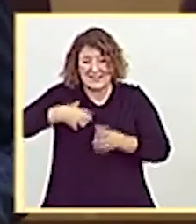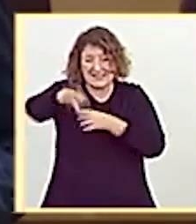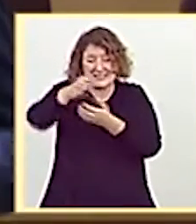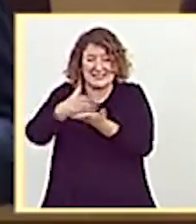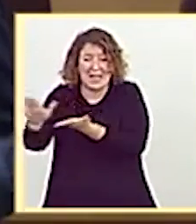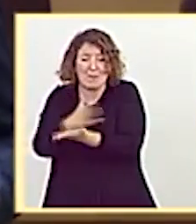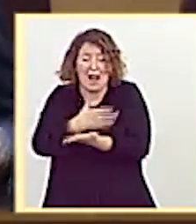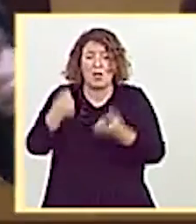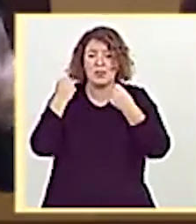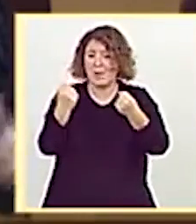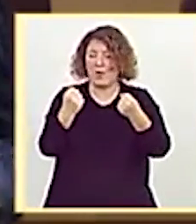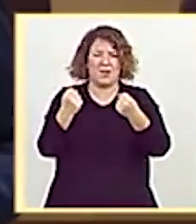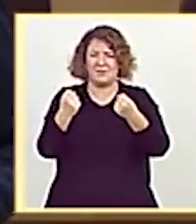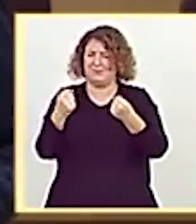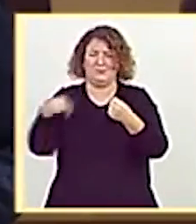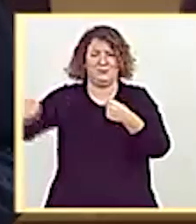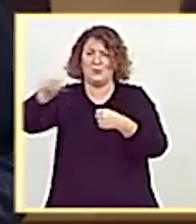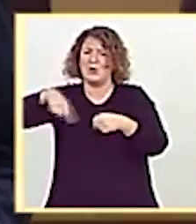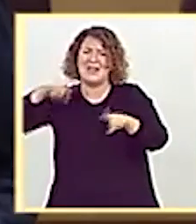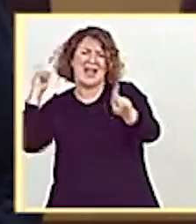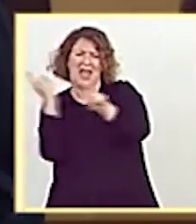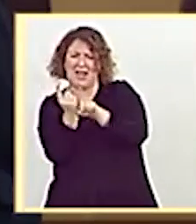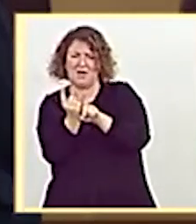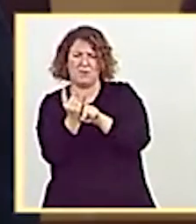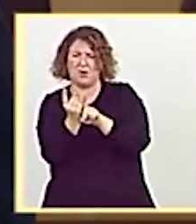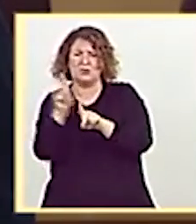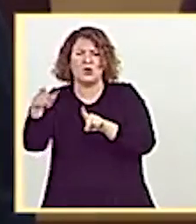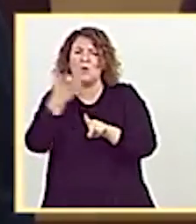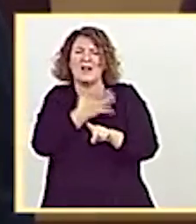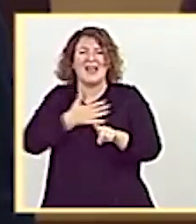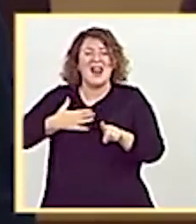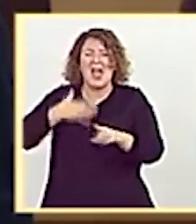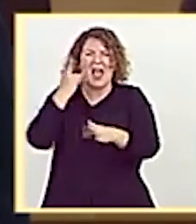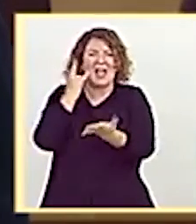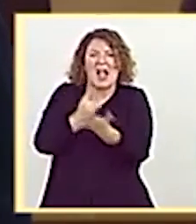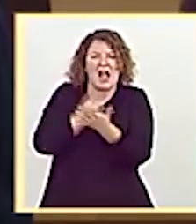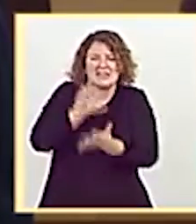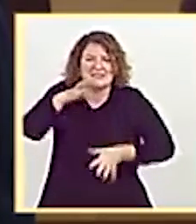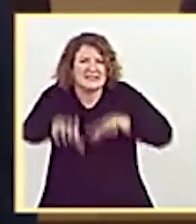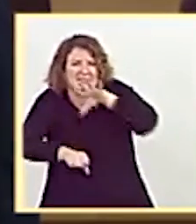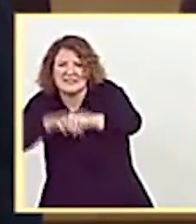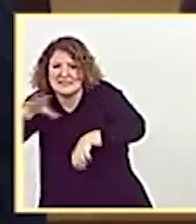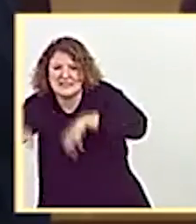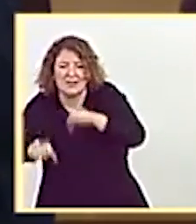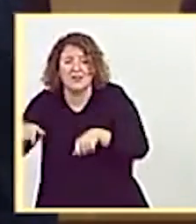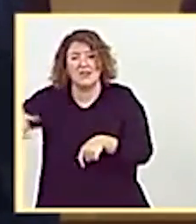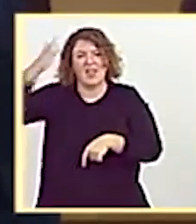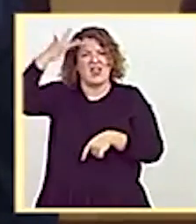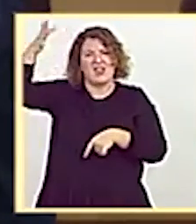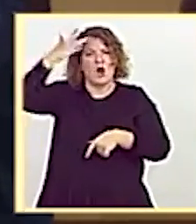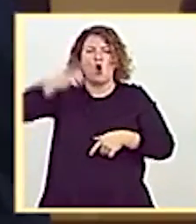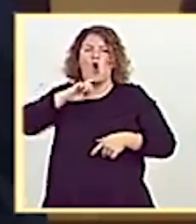convertido ustedes en los auténticos caníbales de nuestra democracia. Y usted, como ideólogo, en el terminator de nuestra justicia.